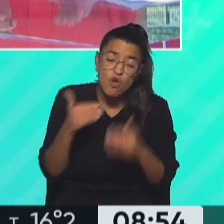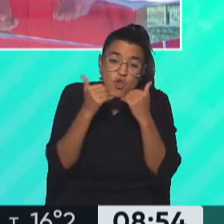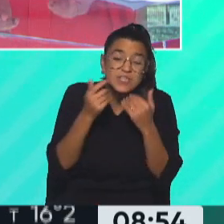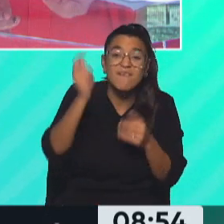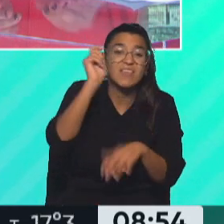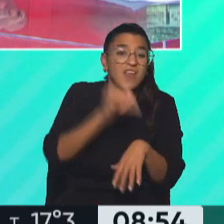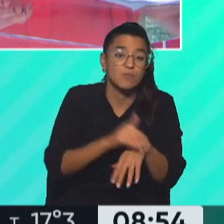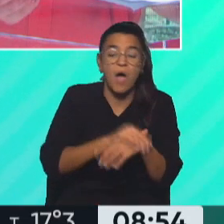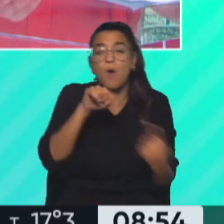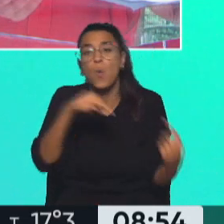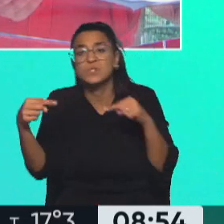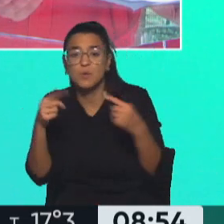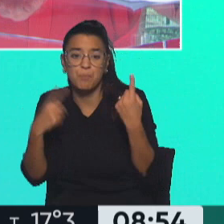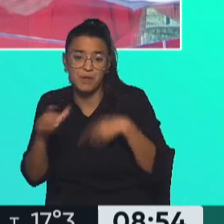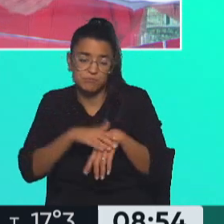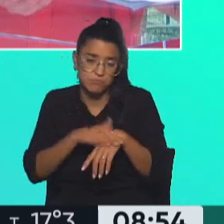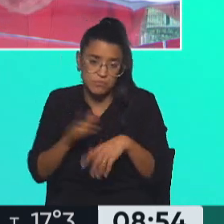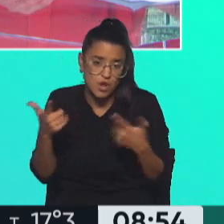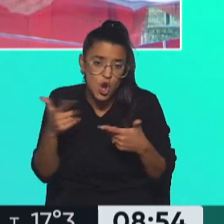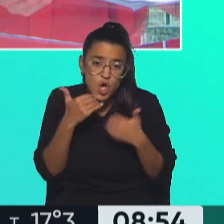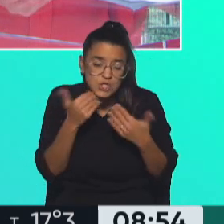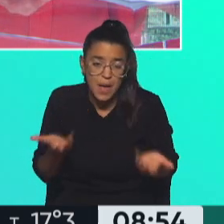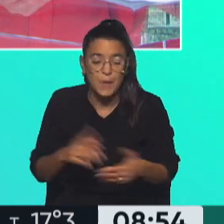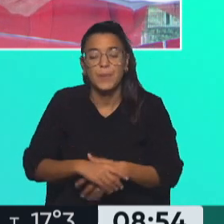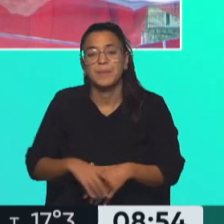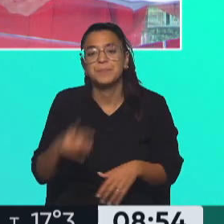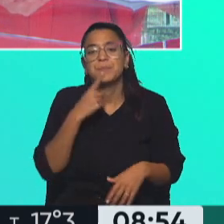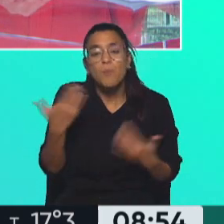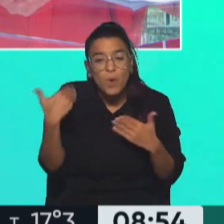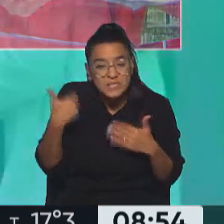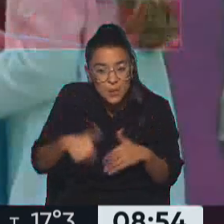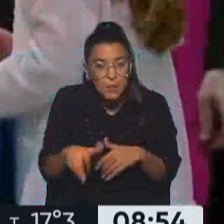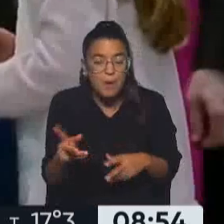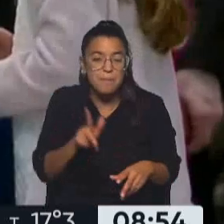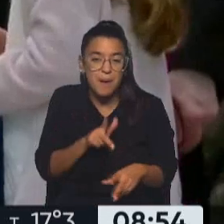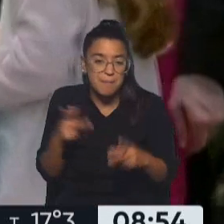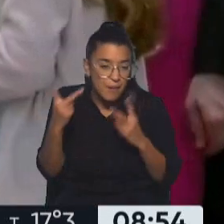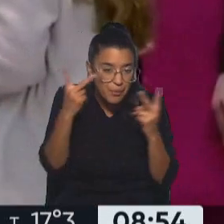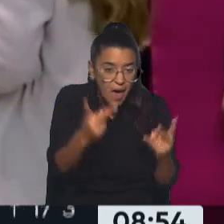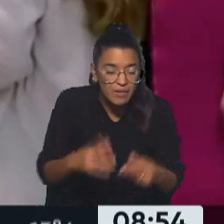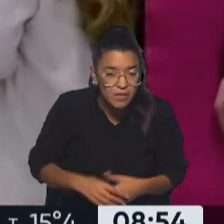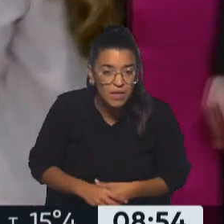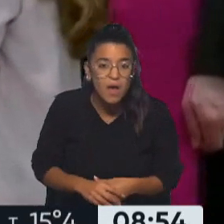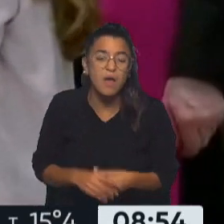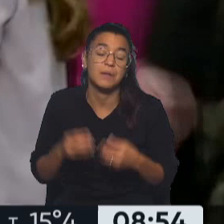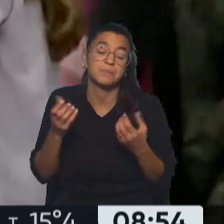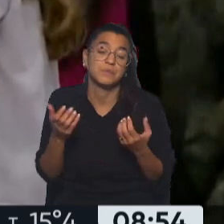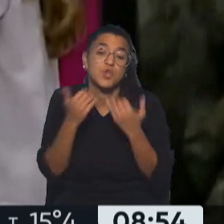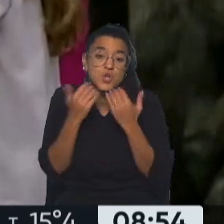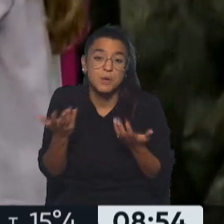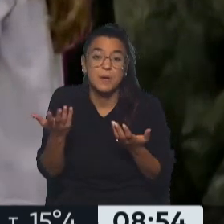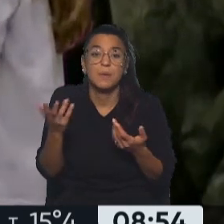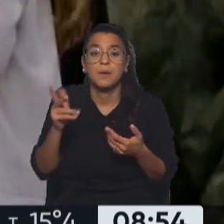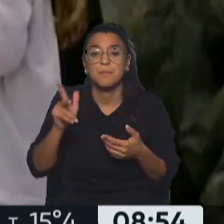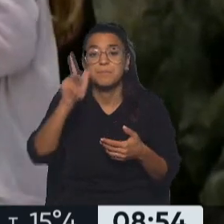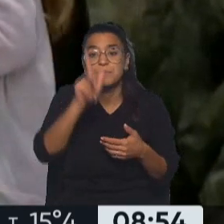allá de las acusaciones. ¿Se puede esperar un viaje del Papa de manera, no sé si es inminente, porque los viajes papales toman